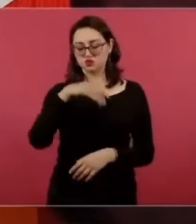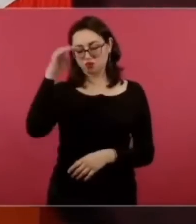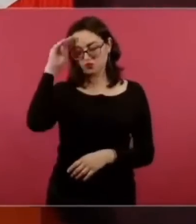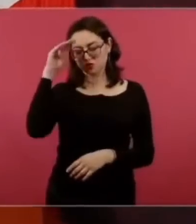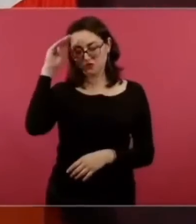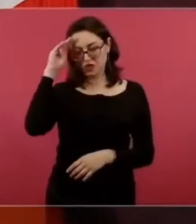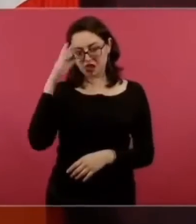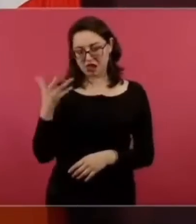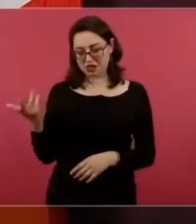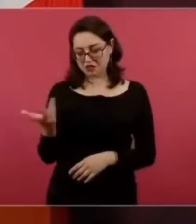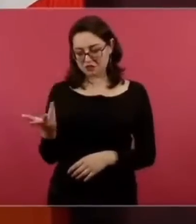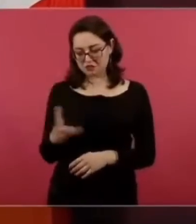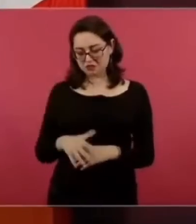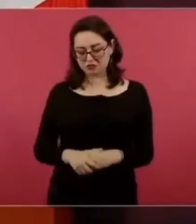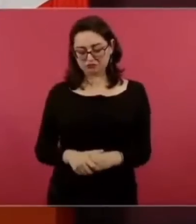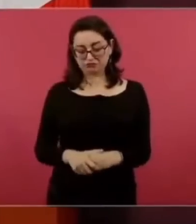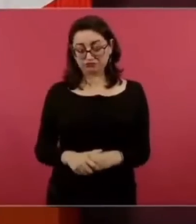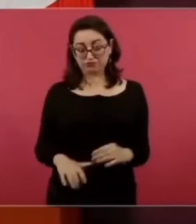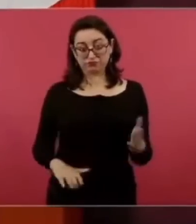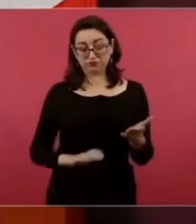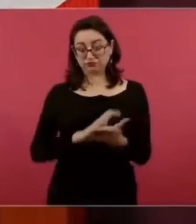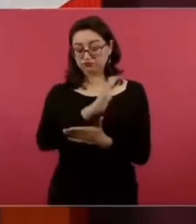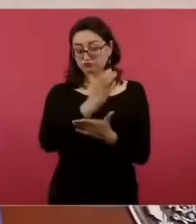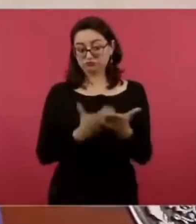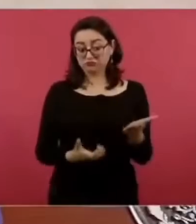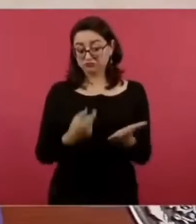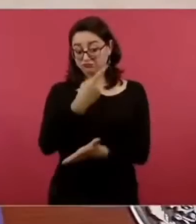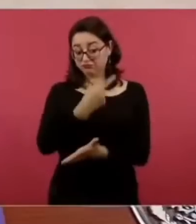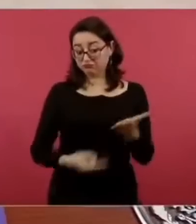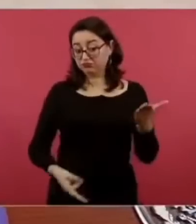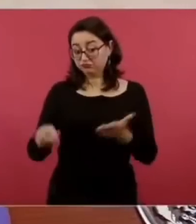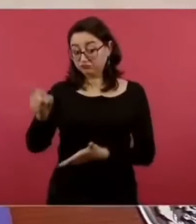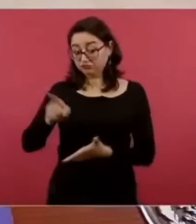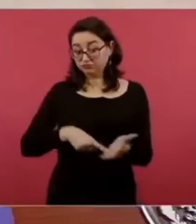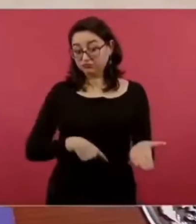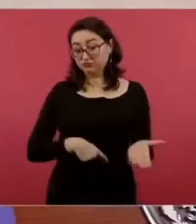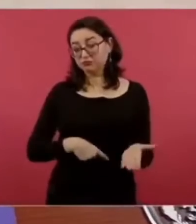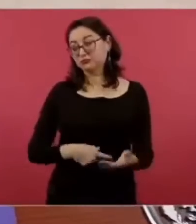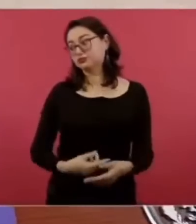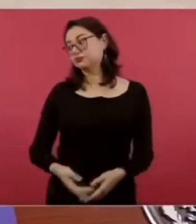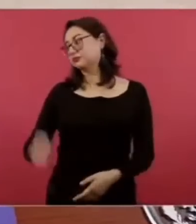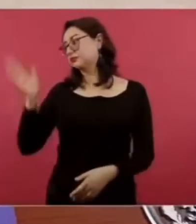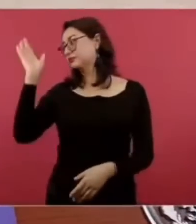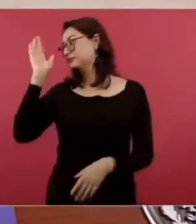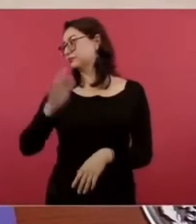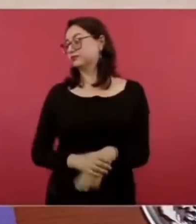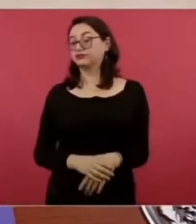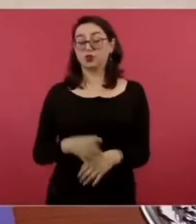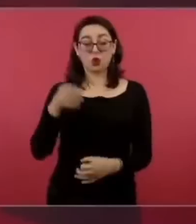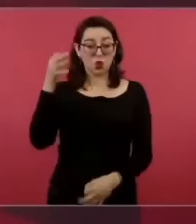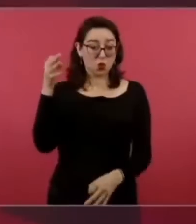suspender el contrato juicio como está el poder judicial